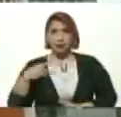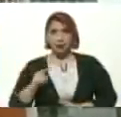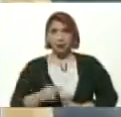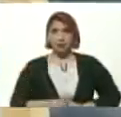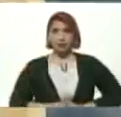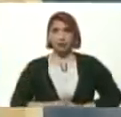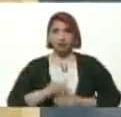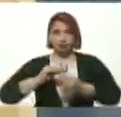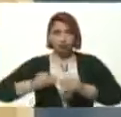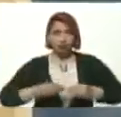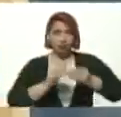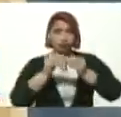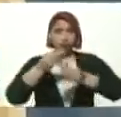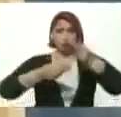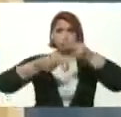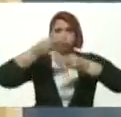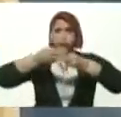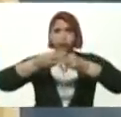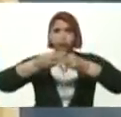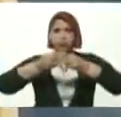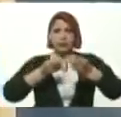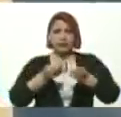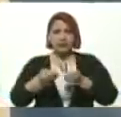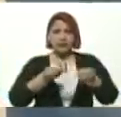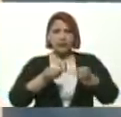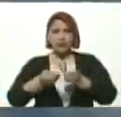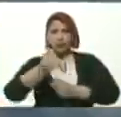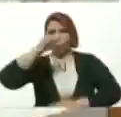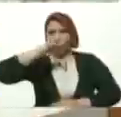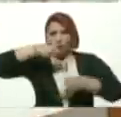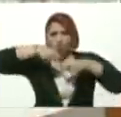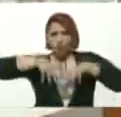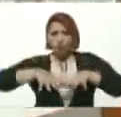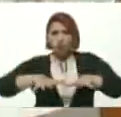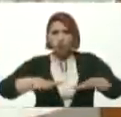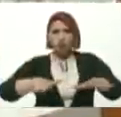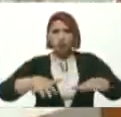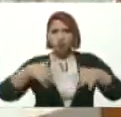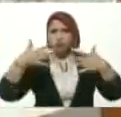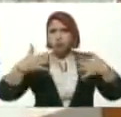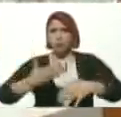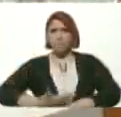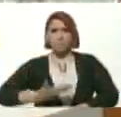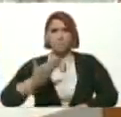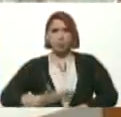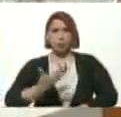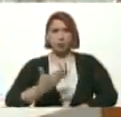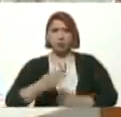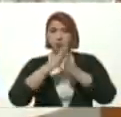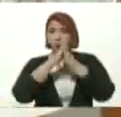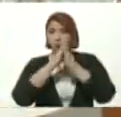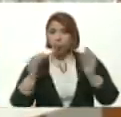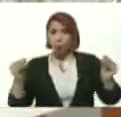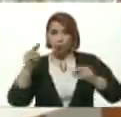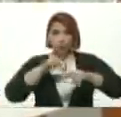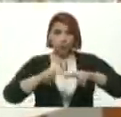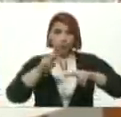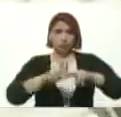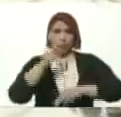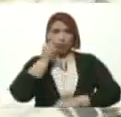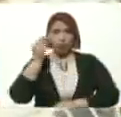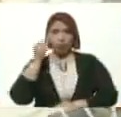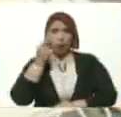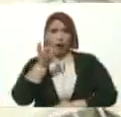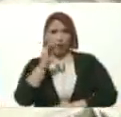Reestructuración Del servicio De agua Que es bastante Importante Para todos Estos niños Y niñas